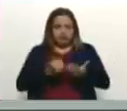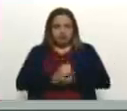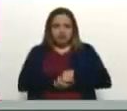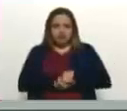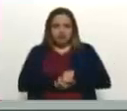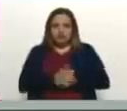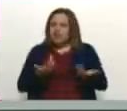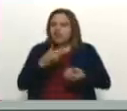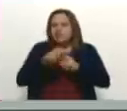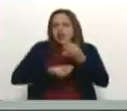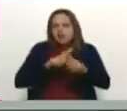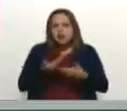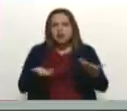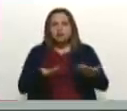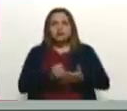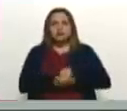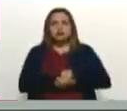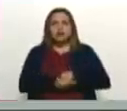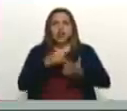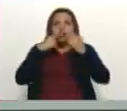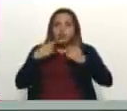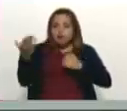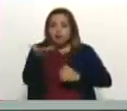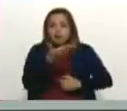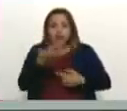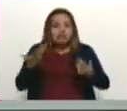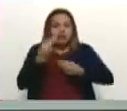¿Qué hacemos? Díganme ustedes qué hacemos.